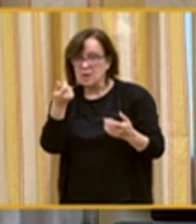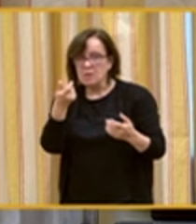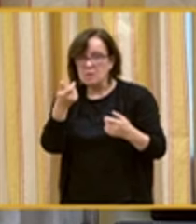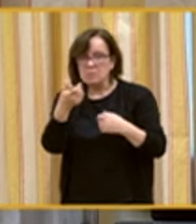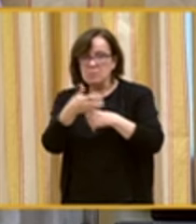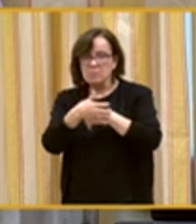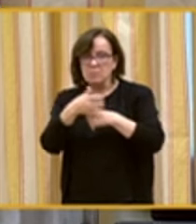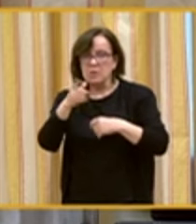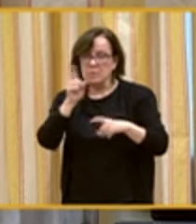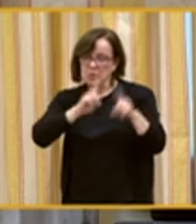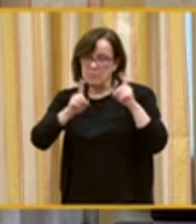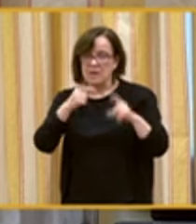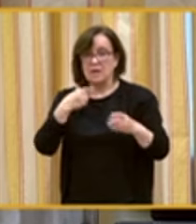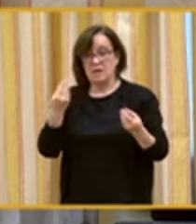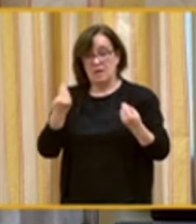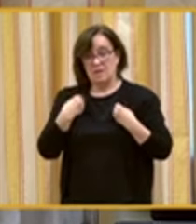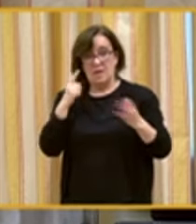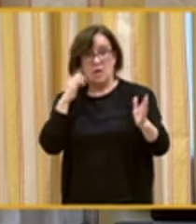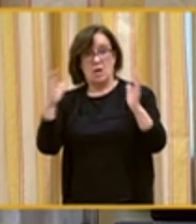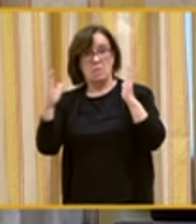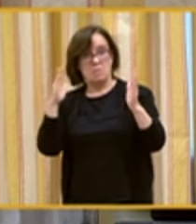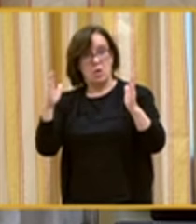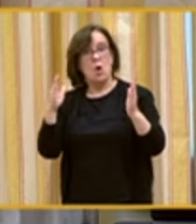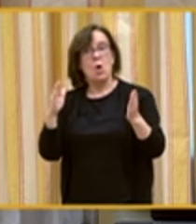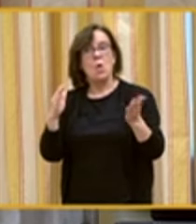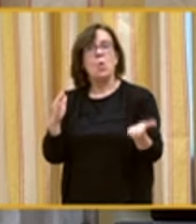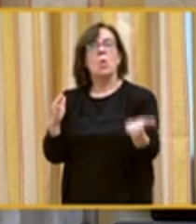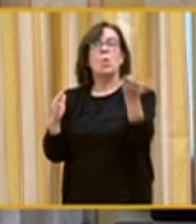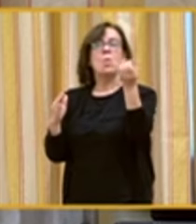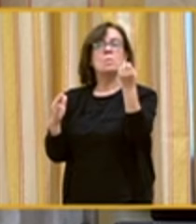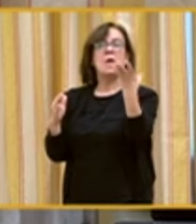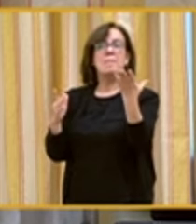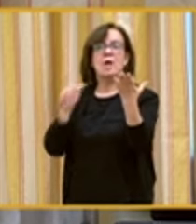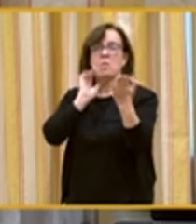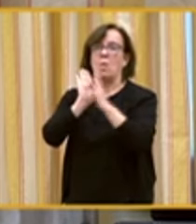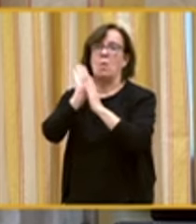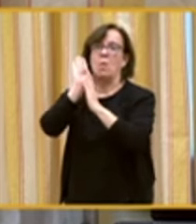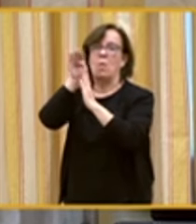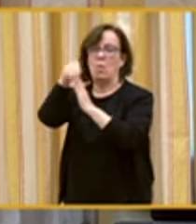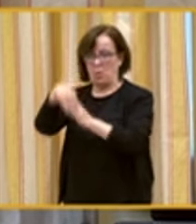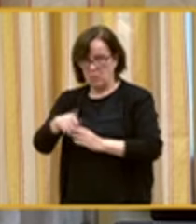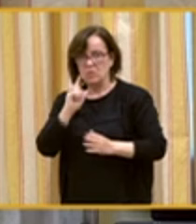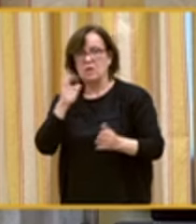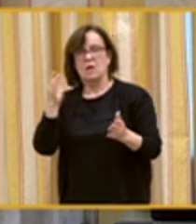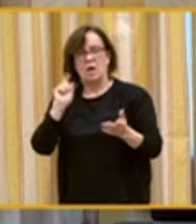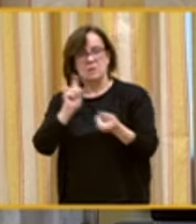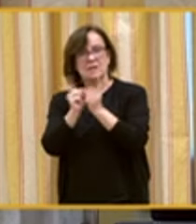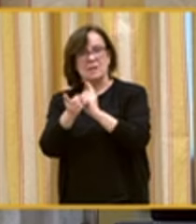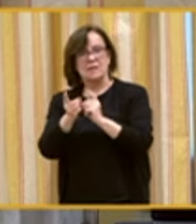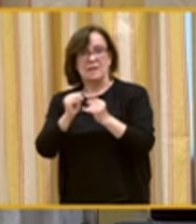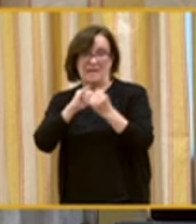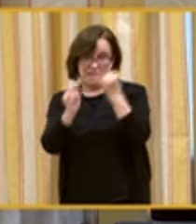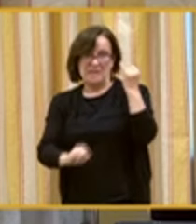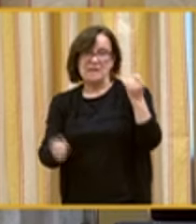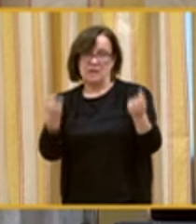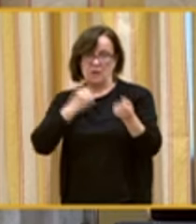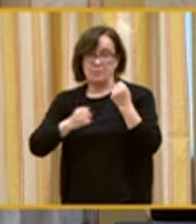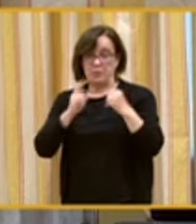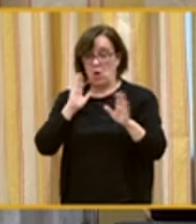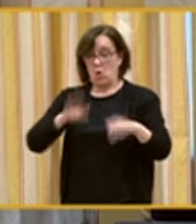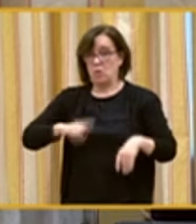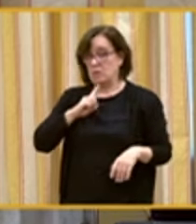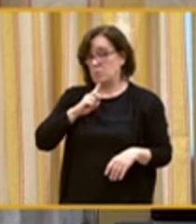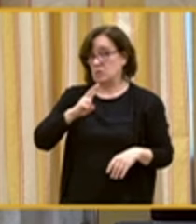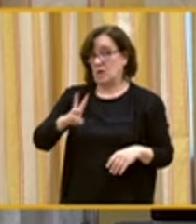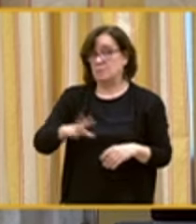épocas de mayor prosperidad, pero también hemos sufrido profundas crisis económicas. En los últimos